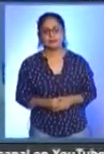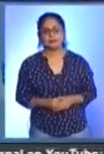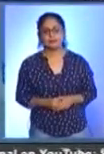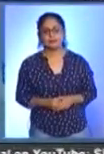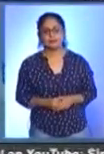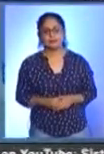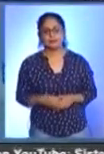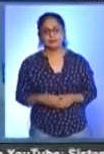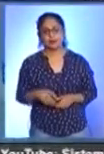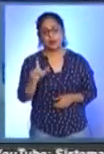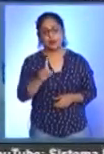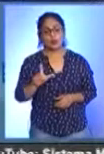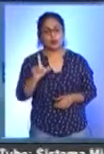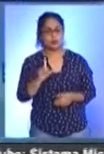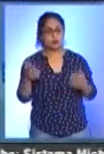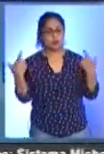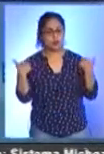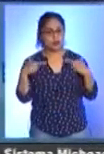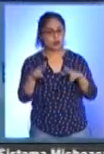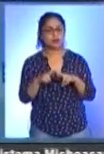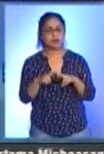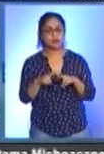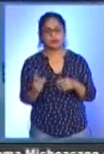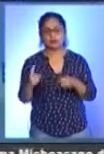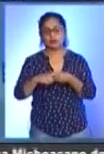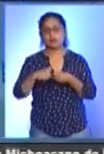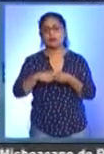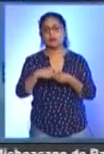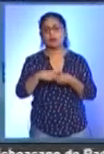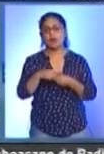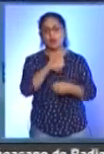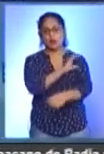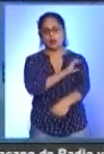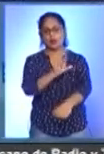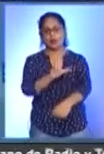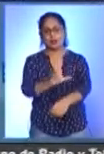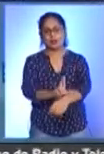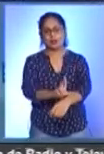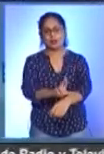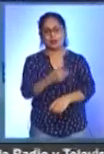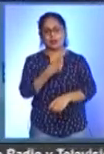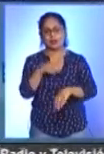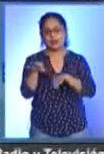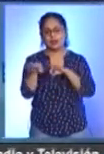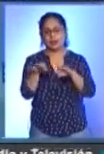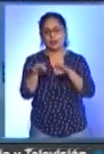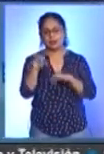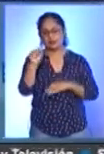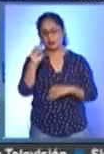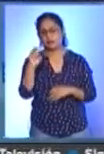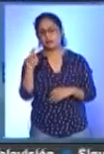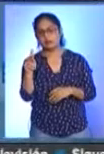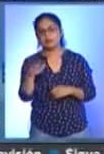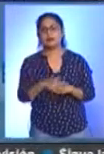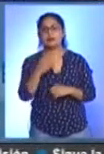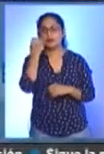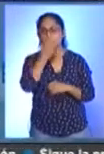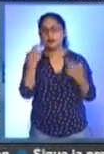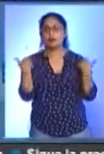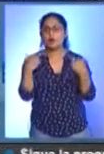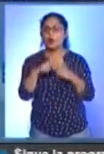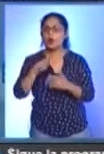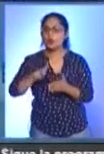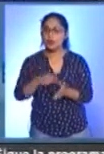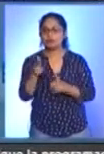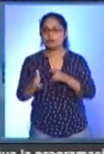Bueno, este lunes, docentes integrantes de la Coordinadora Nacional de Trabajadores de la Educación volvieron a bloquear las